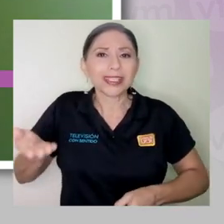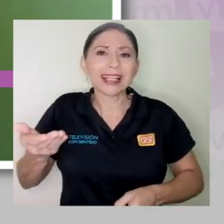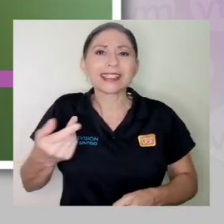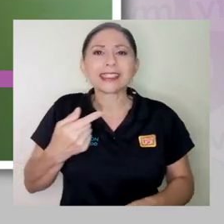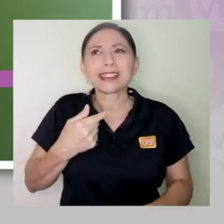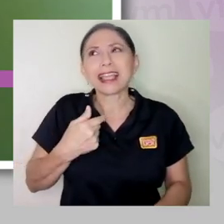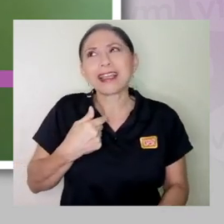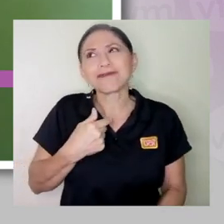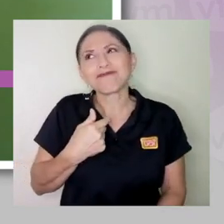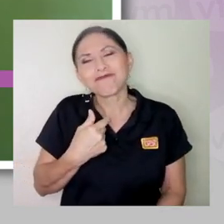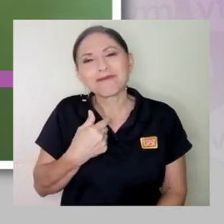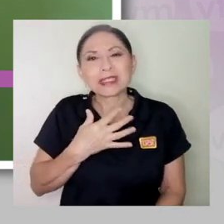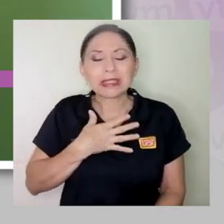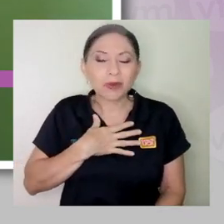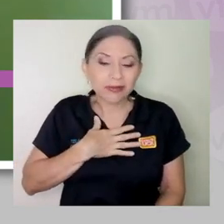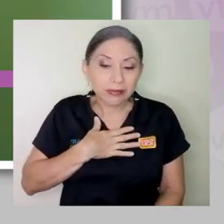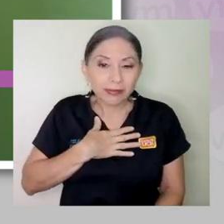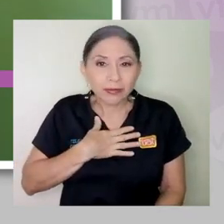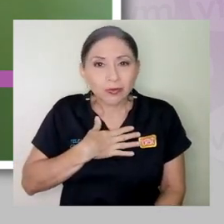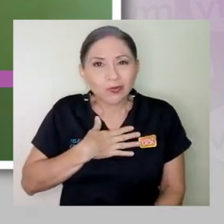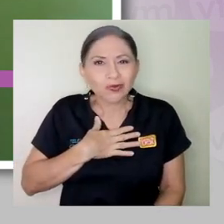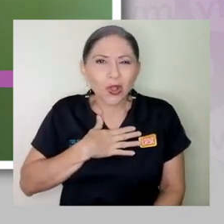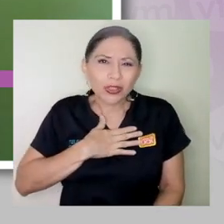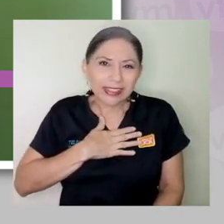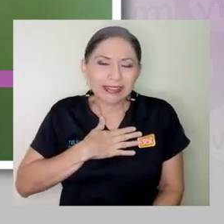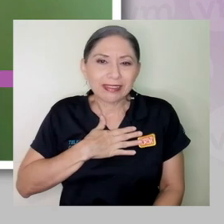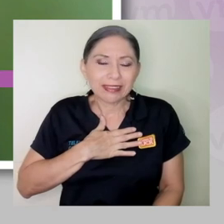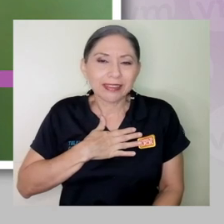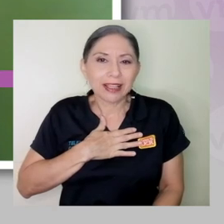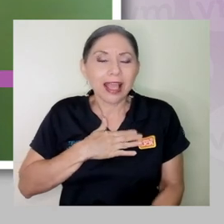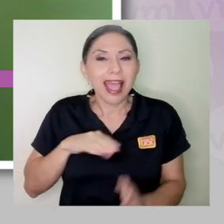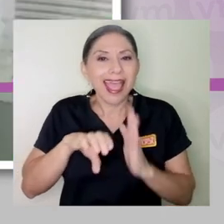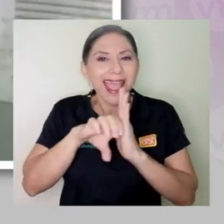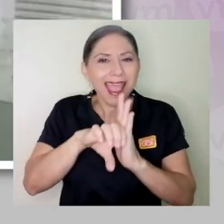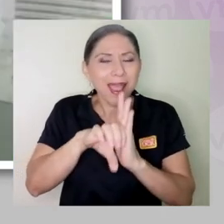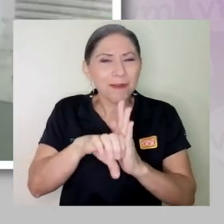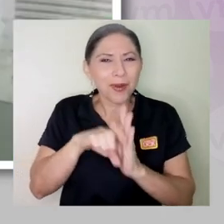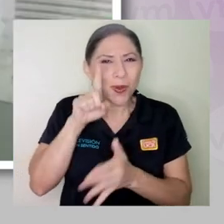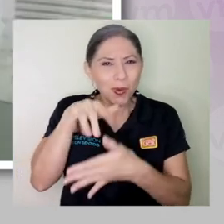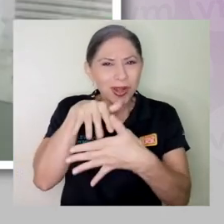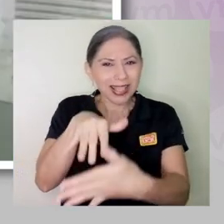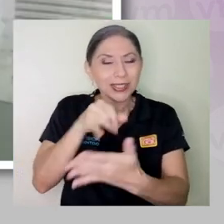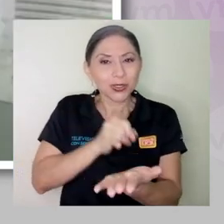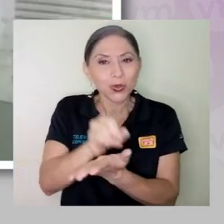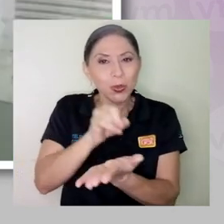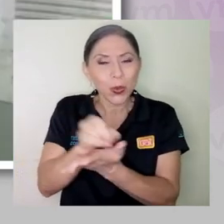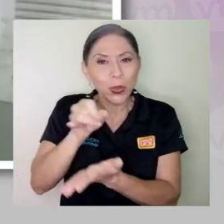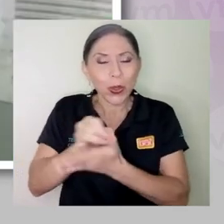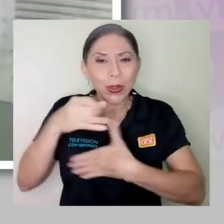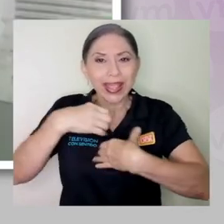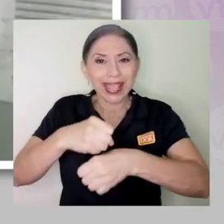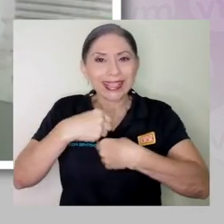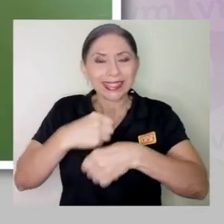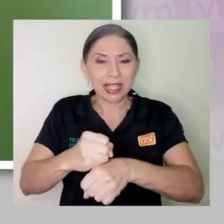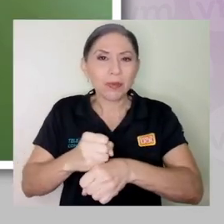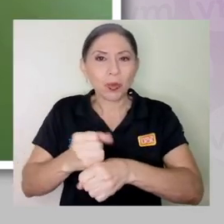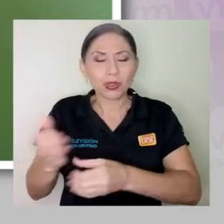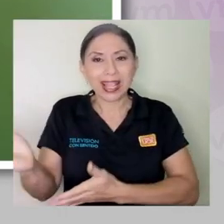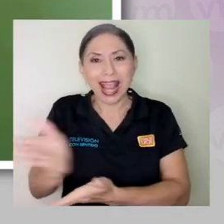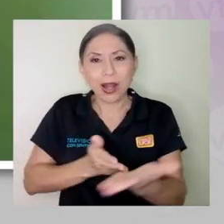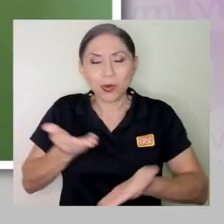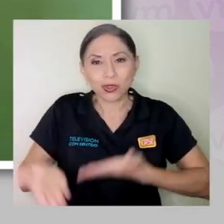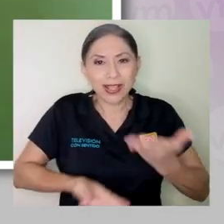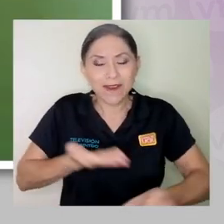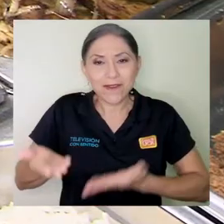¿verdad? Porque, por ejemplo, en un estudio que hicimos en algunos servicios de alimentación,